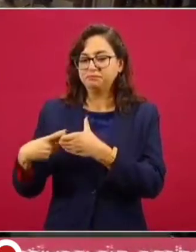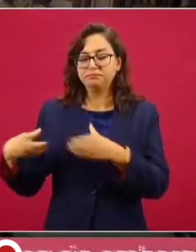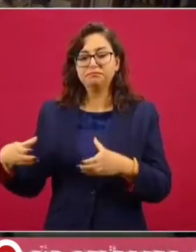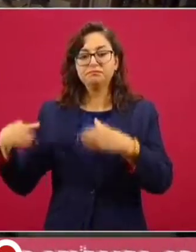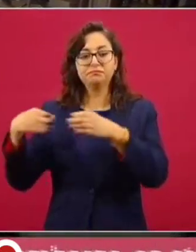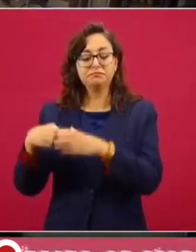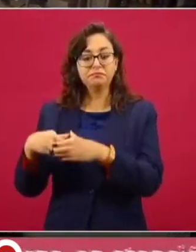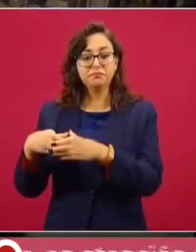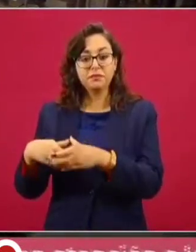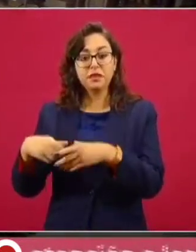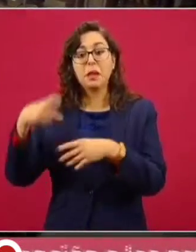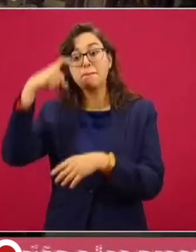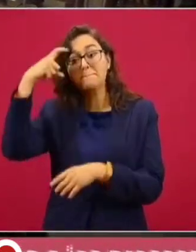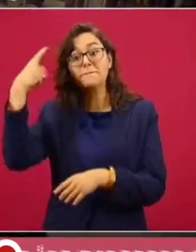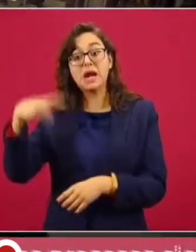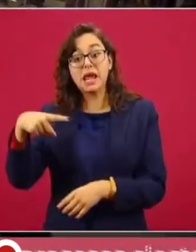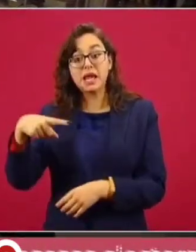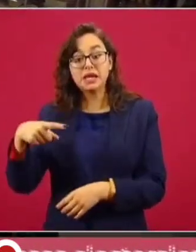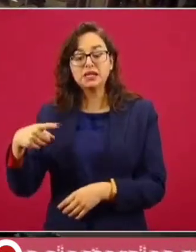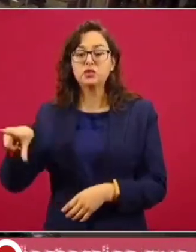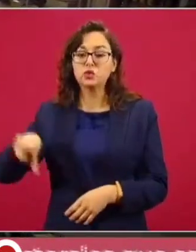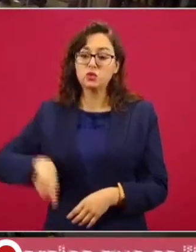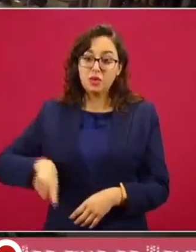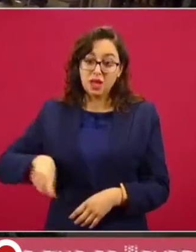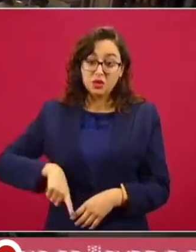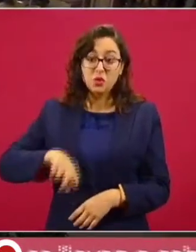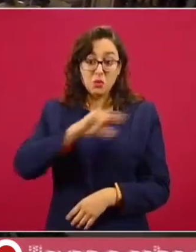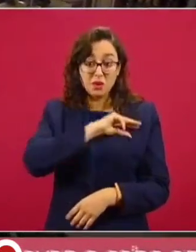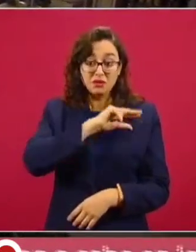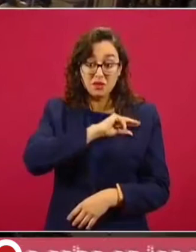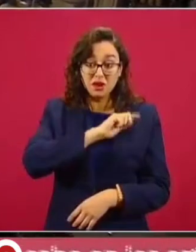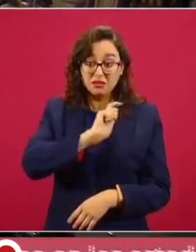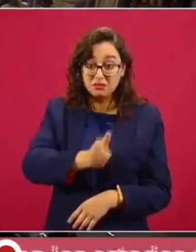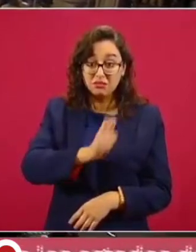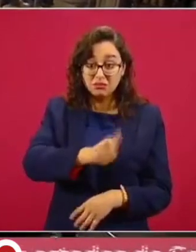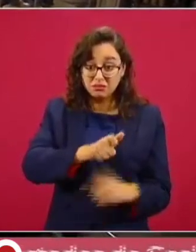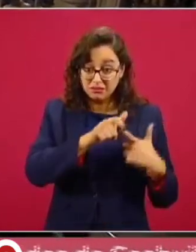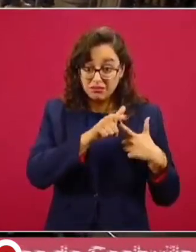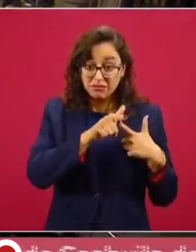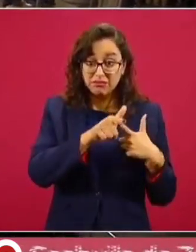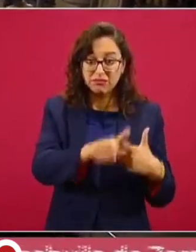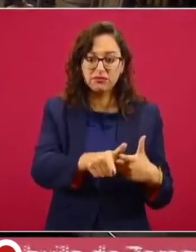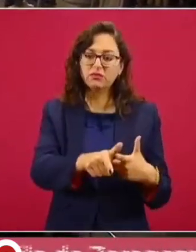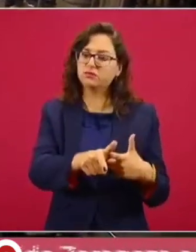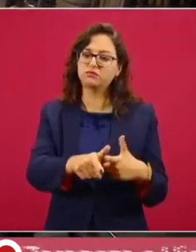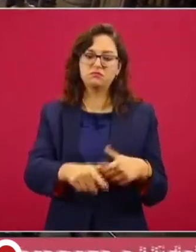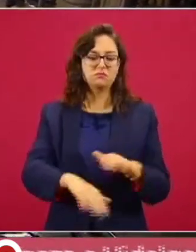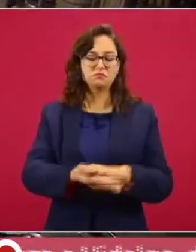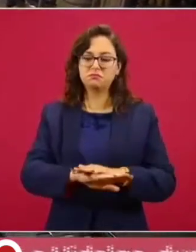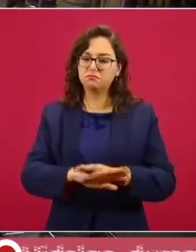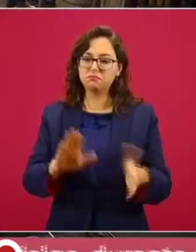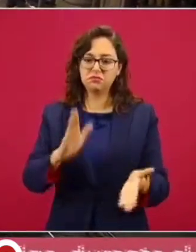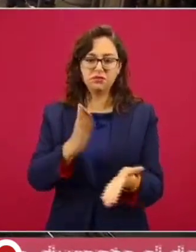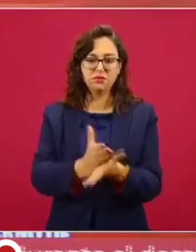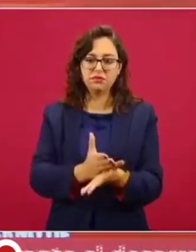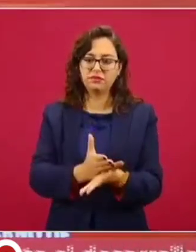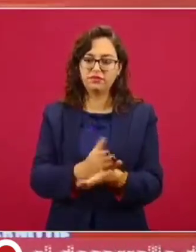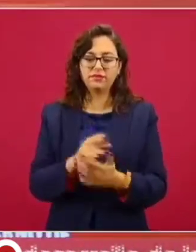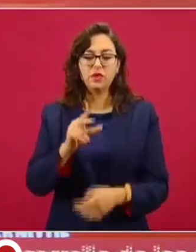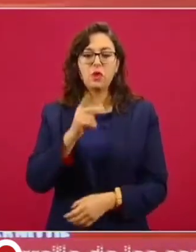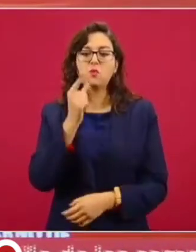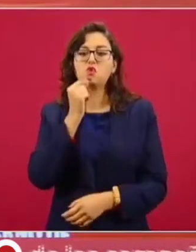no tengamos en el gobierno que contratar a empresas o a policías particulares,